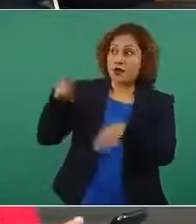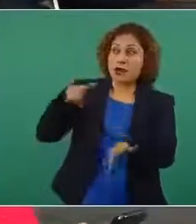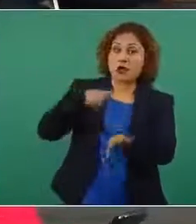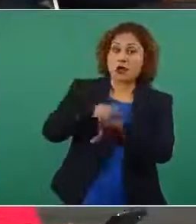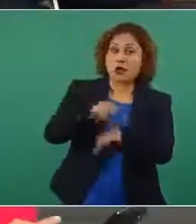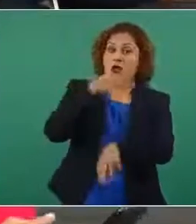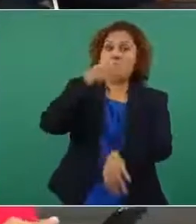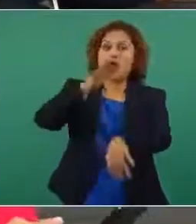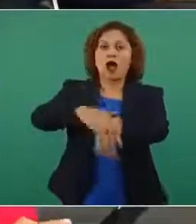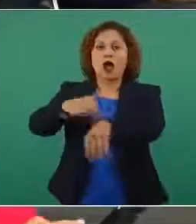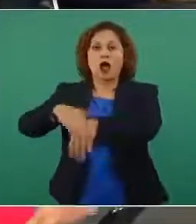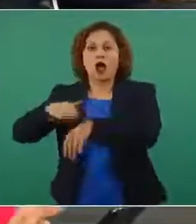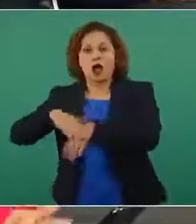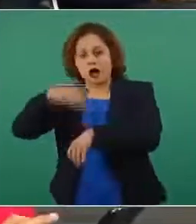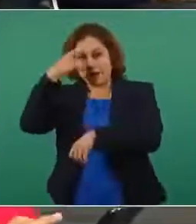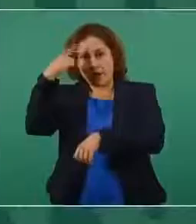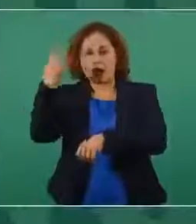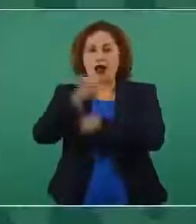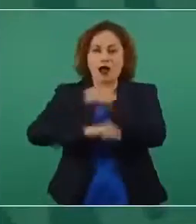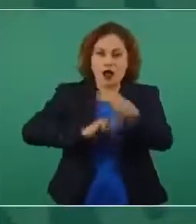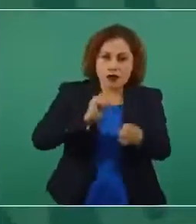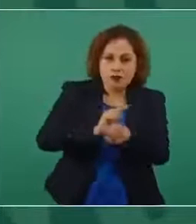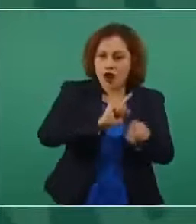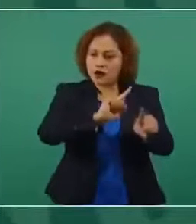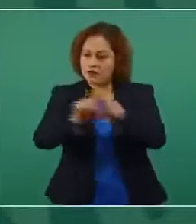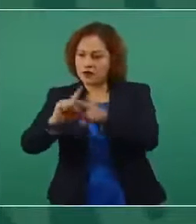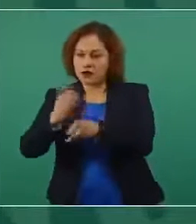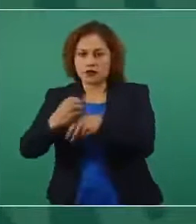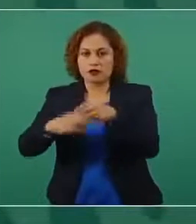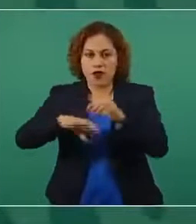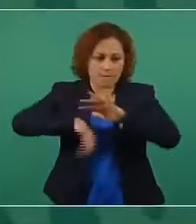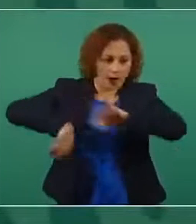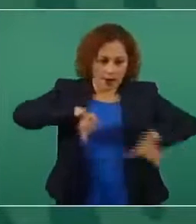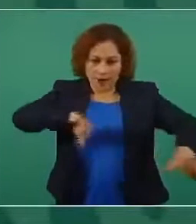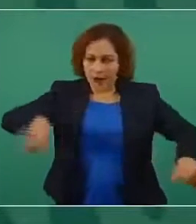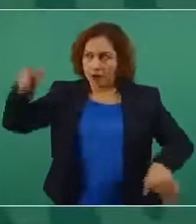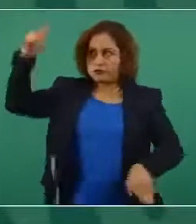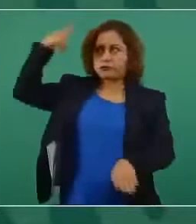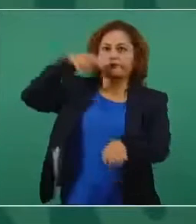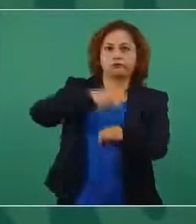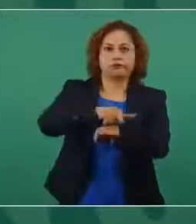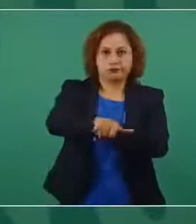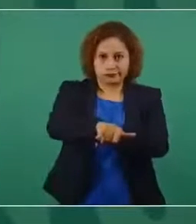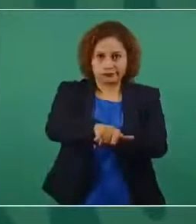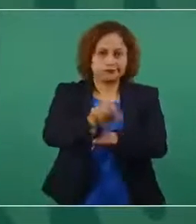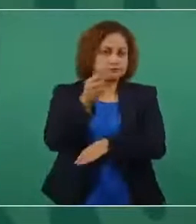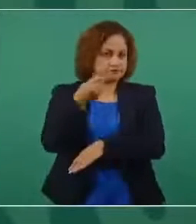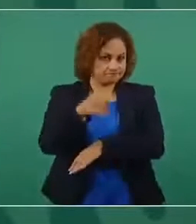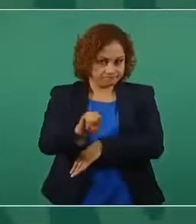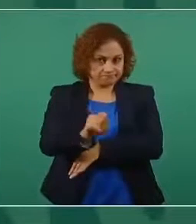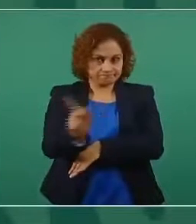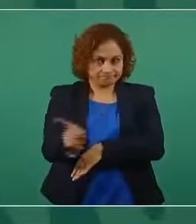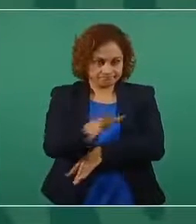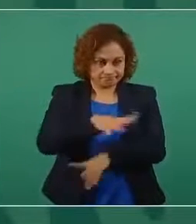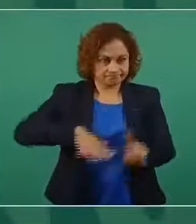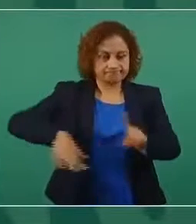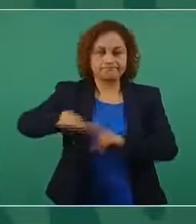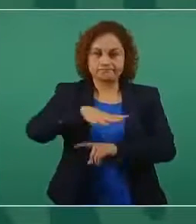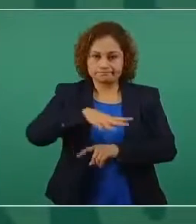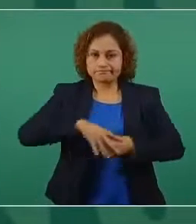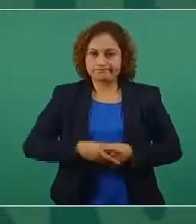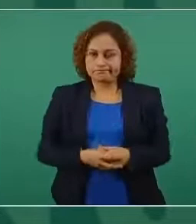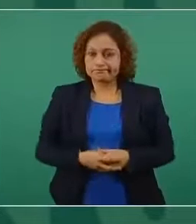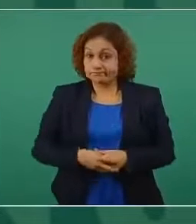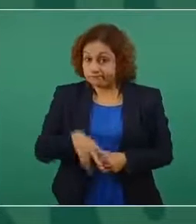para quitar los animales cuando va a empezar la avioneta entonces si